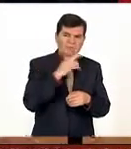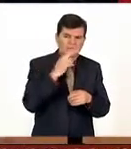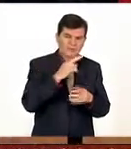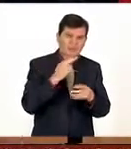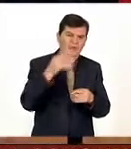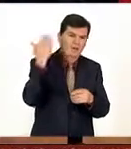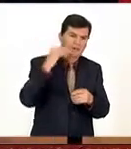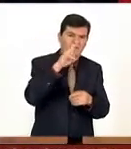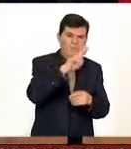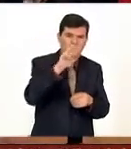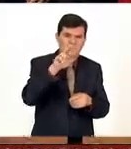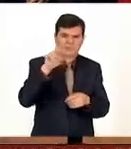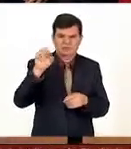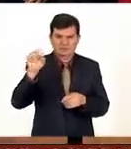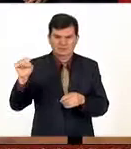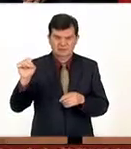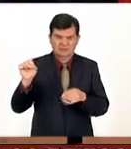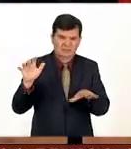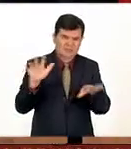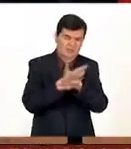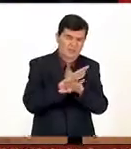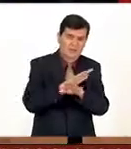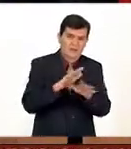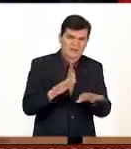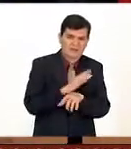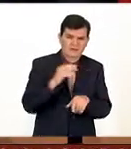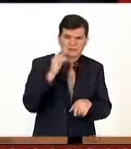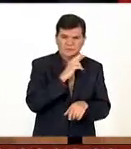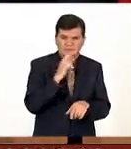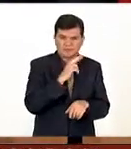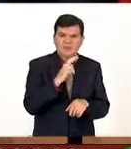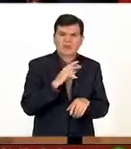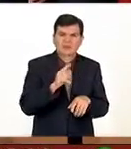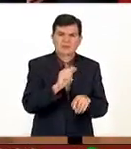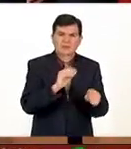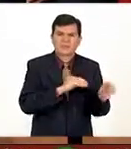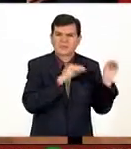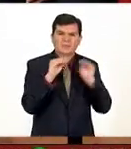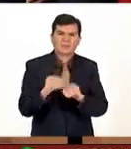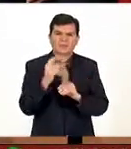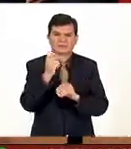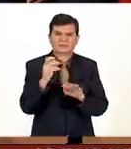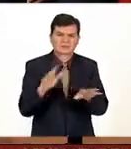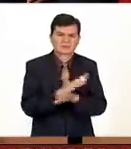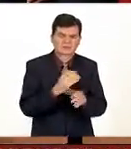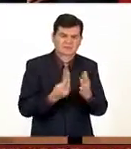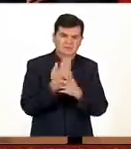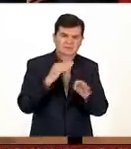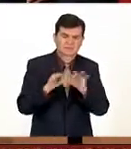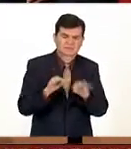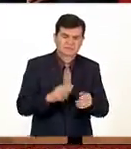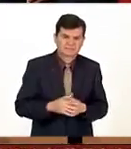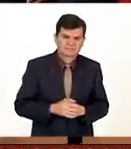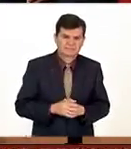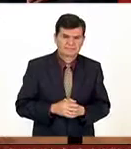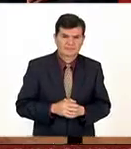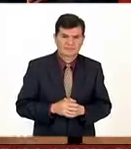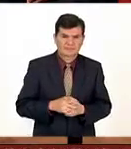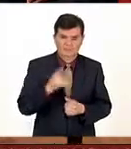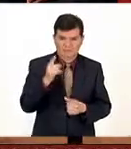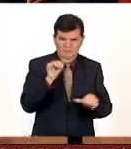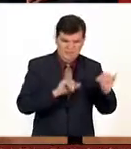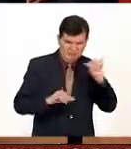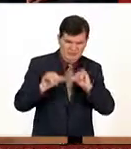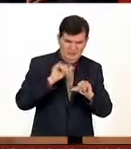de la unión soviética y bueno pues el régimen de la unión soviética cambió la estructura mundial que lo llevó a hacer este trabajo bueno es un